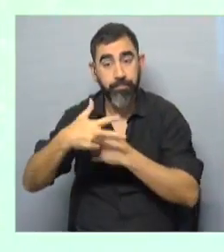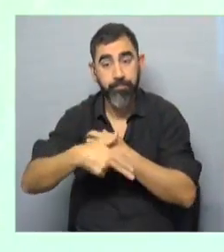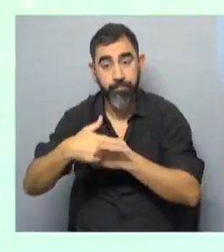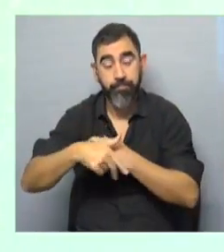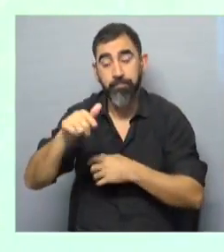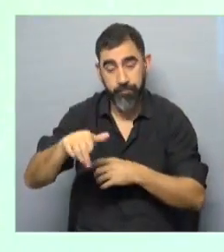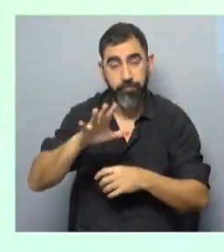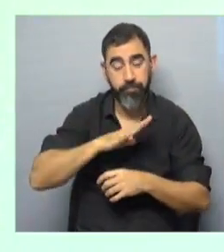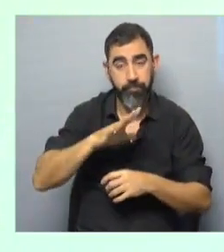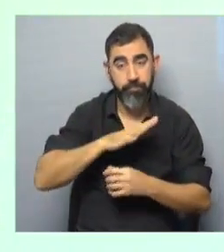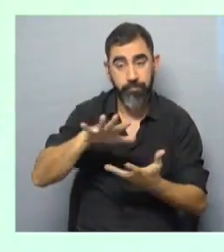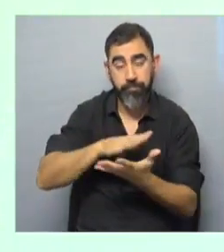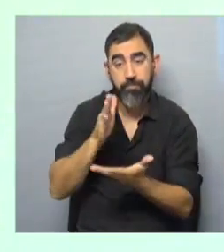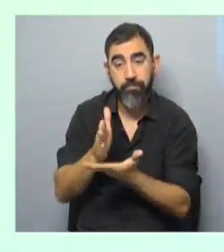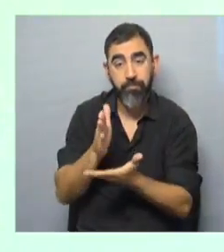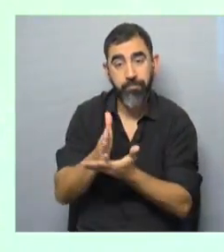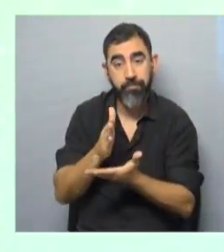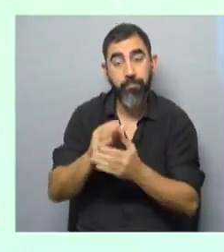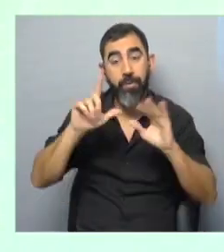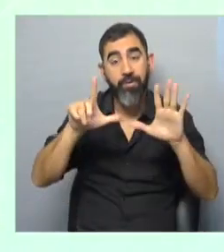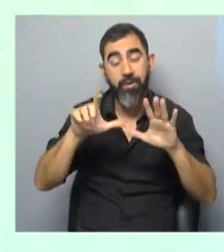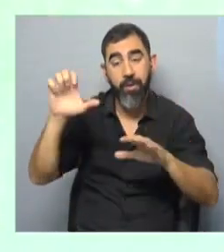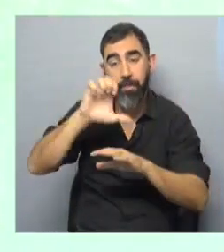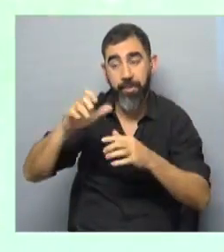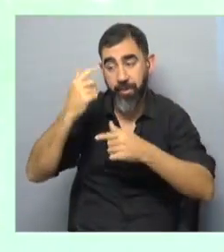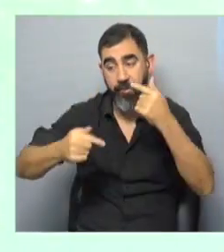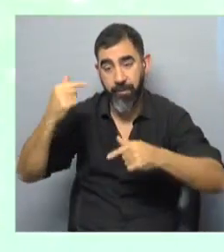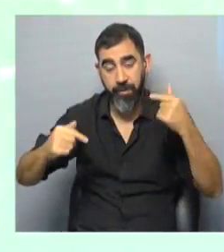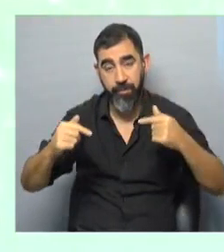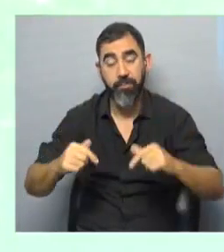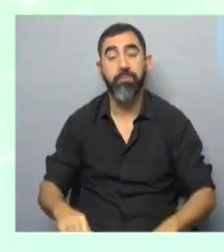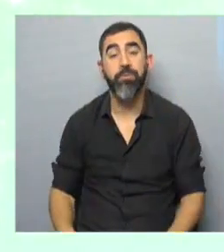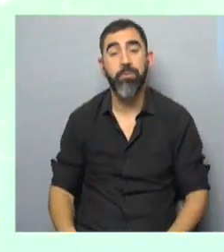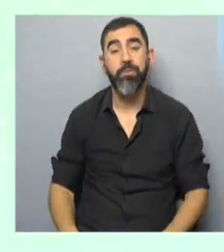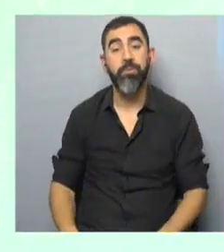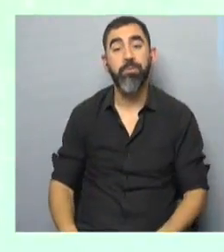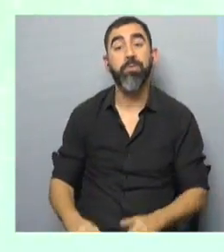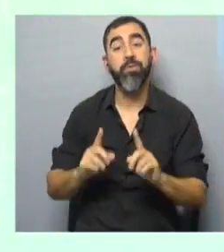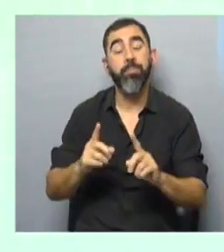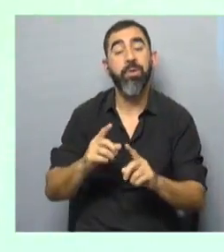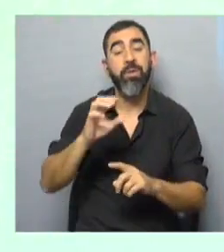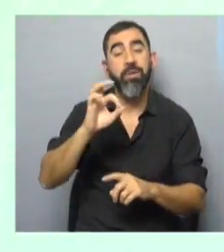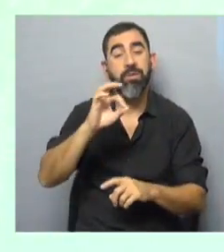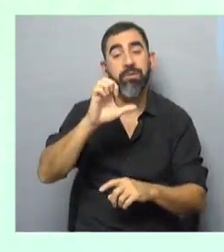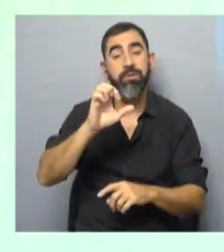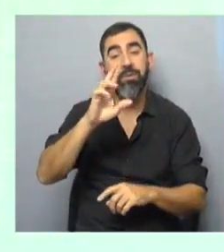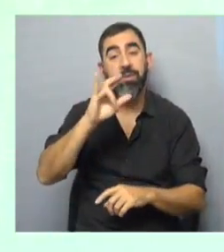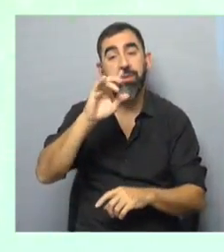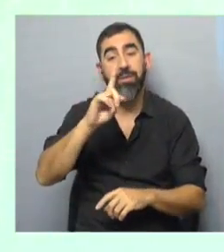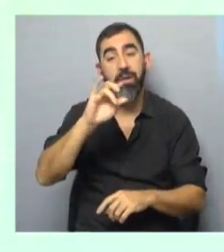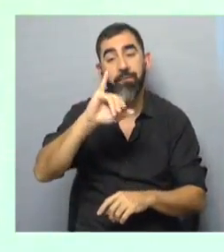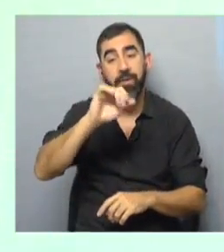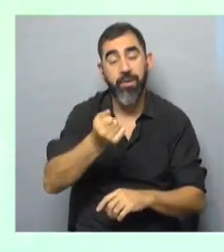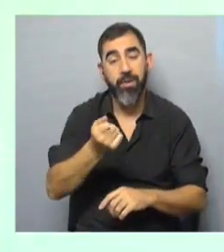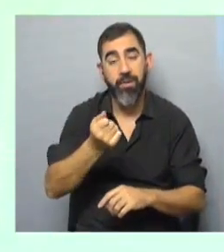un espacio colaborativo donde hay siete emprendimientos textiles y tenemos también en serigrafía seis emprendimientos y en